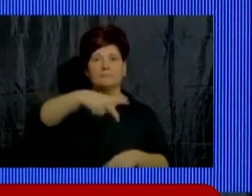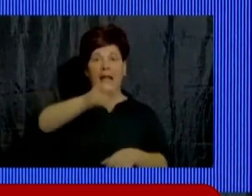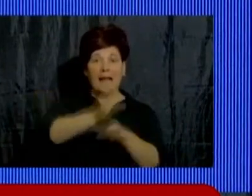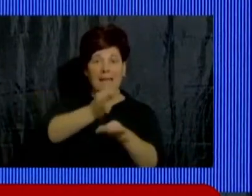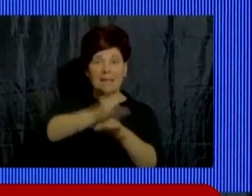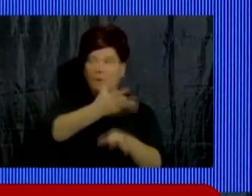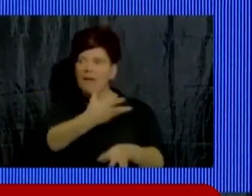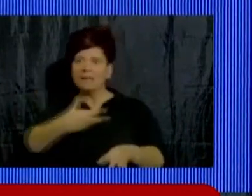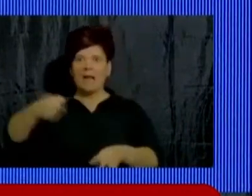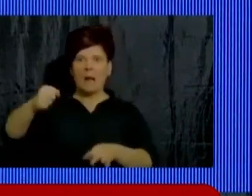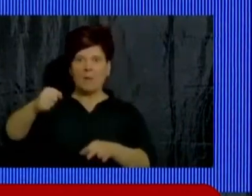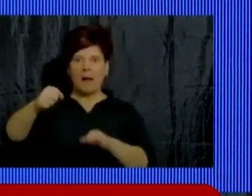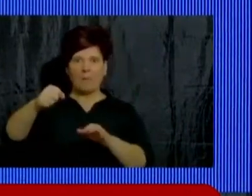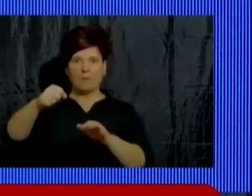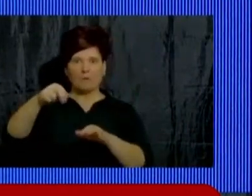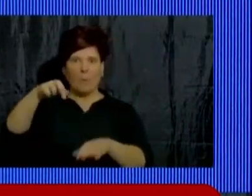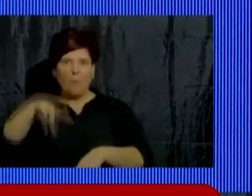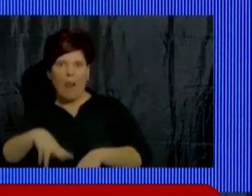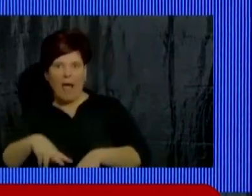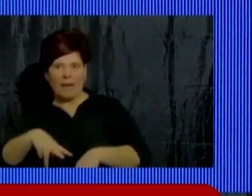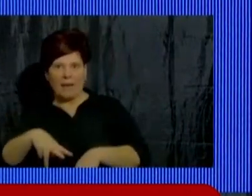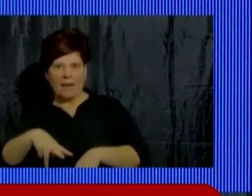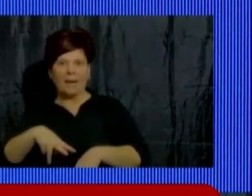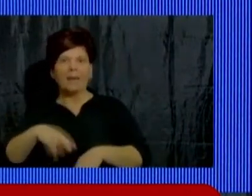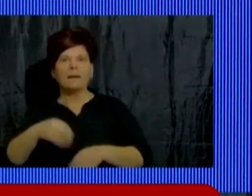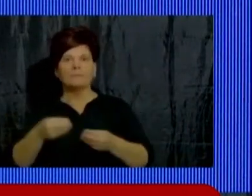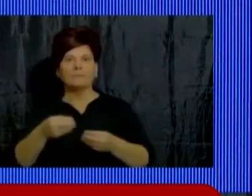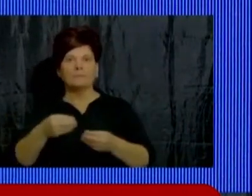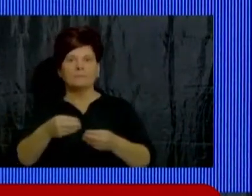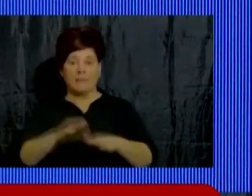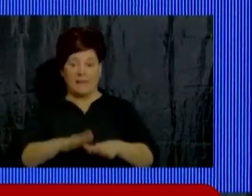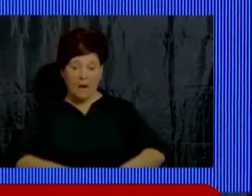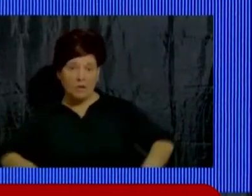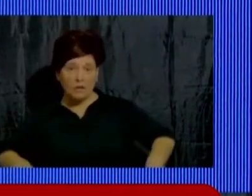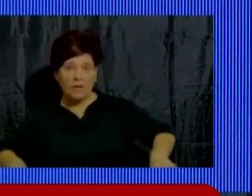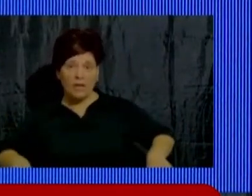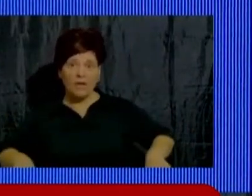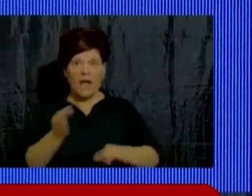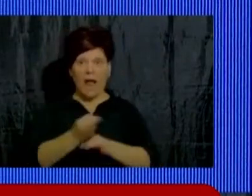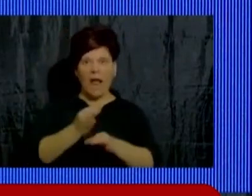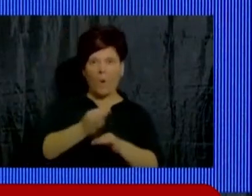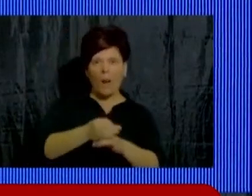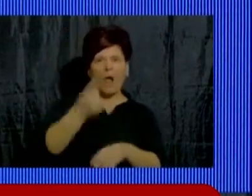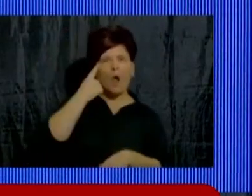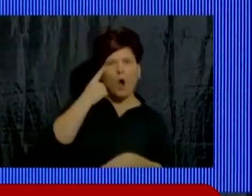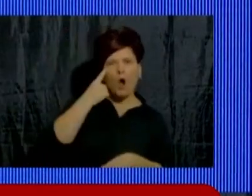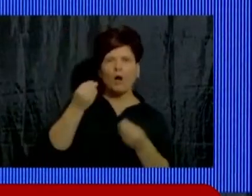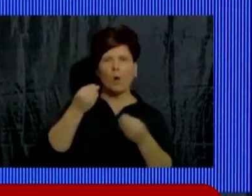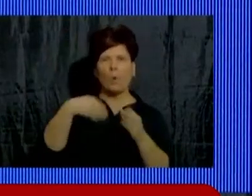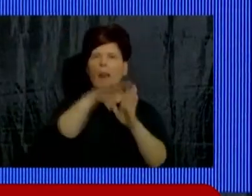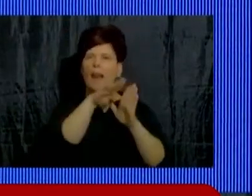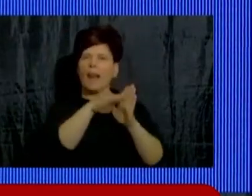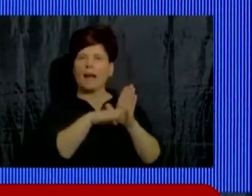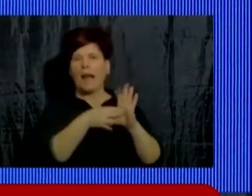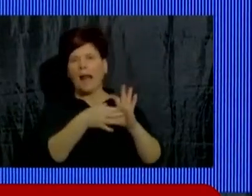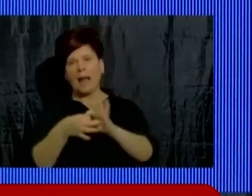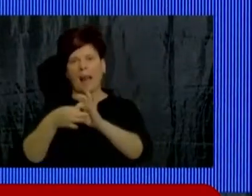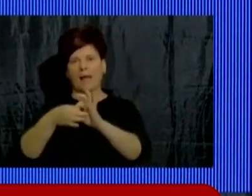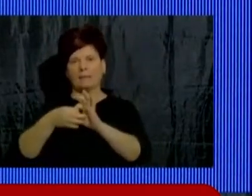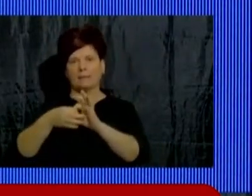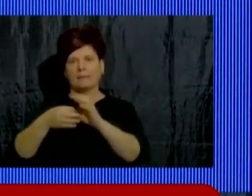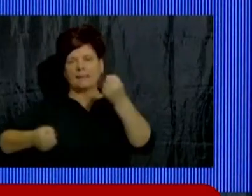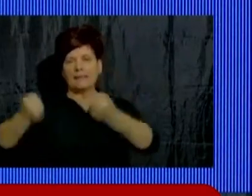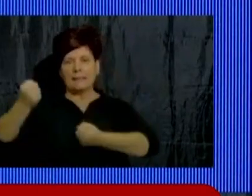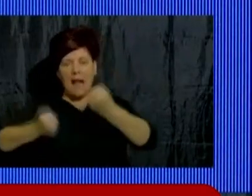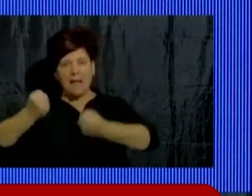para que desde el nivel inicial todos nuestros niños y niñas tengan conocimiento sobre las reglas de tránsito formando las nuevas